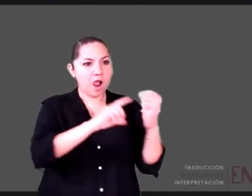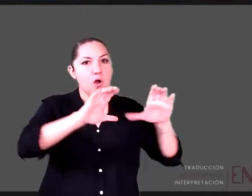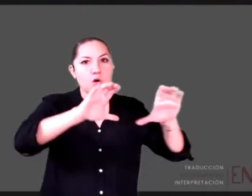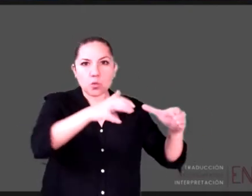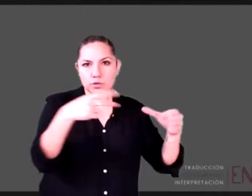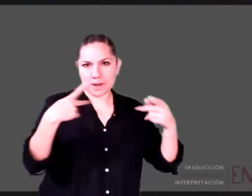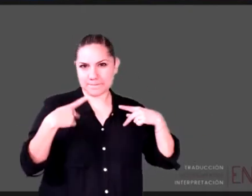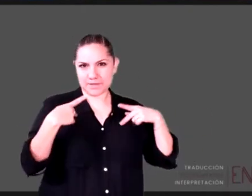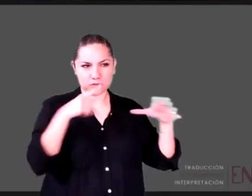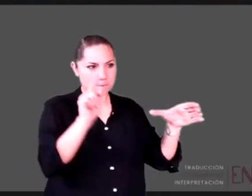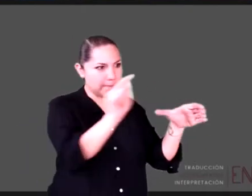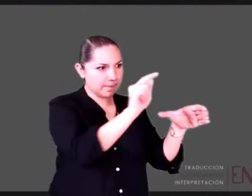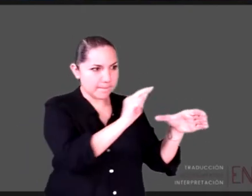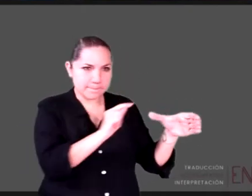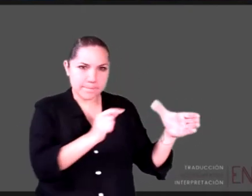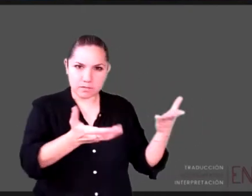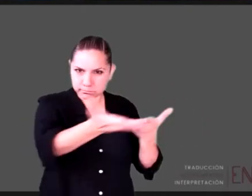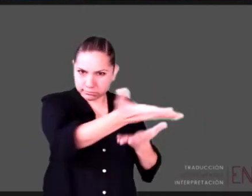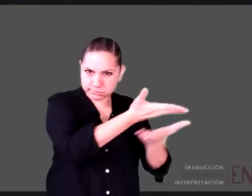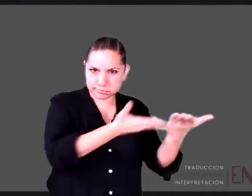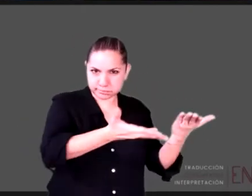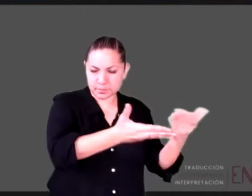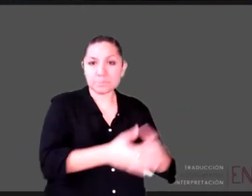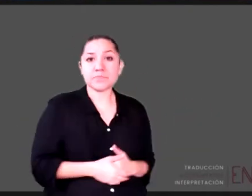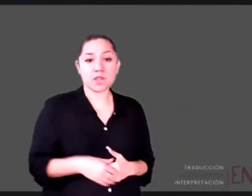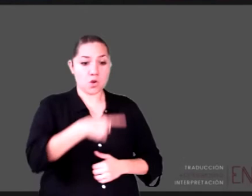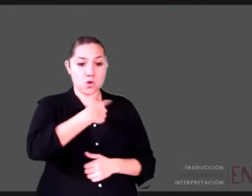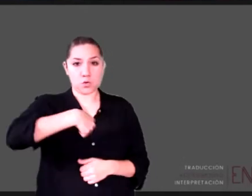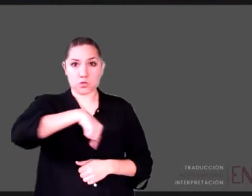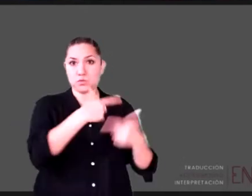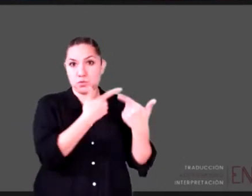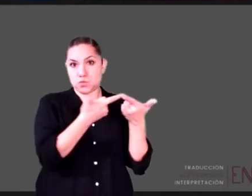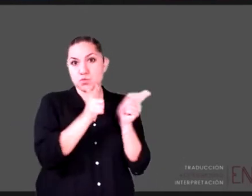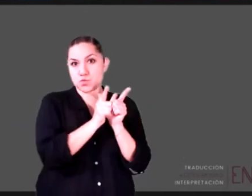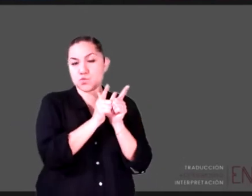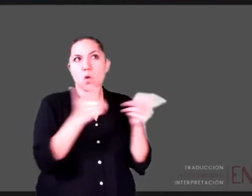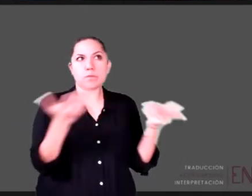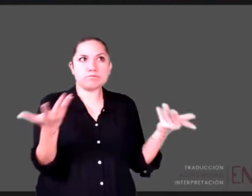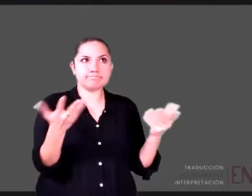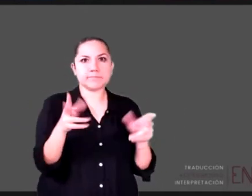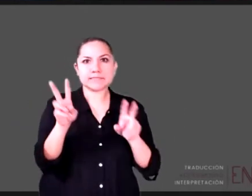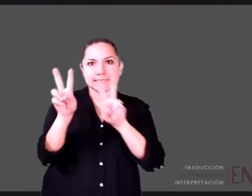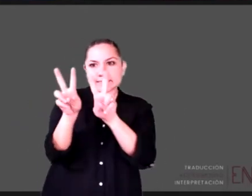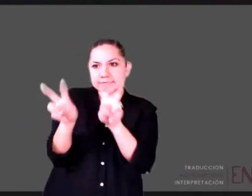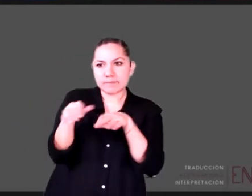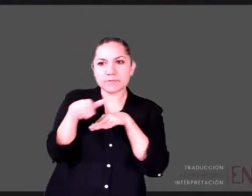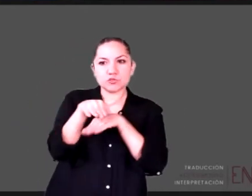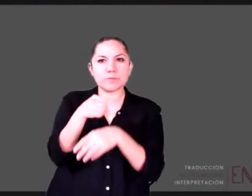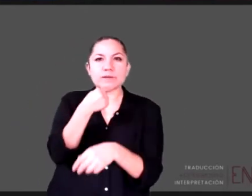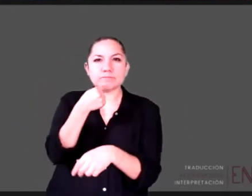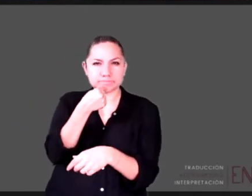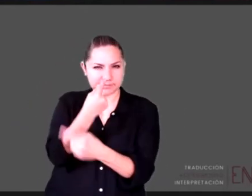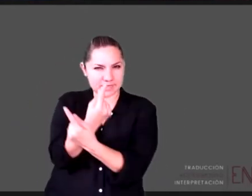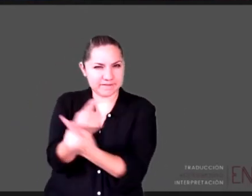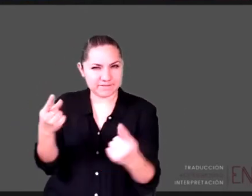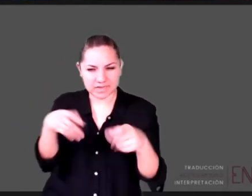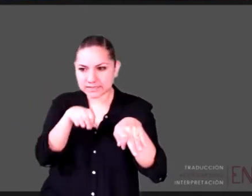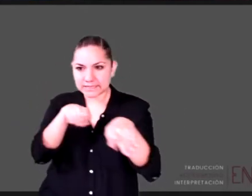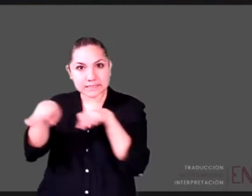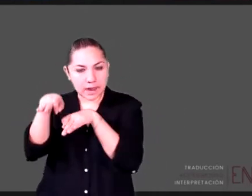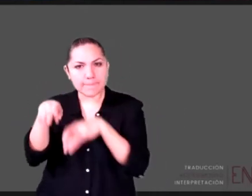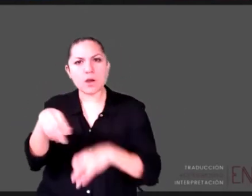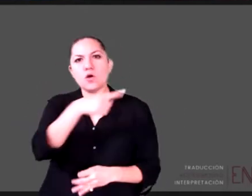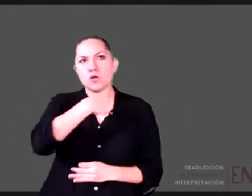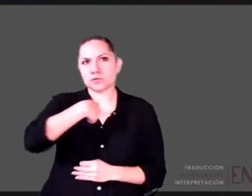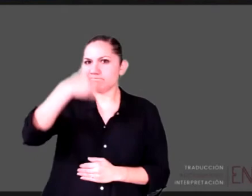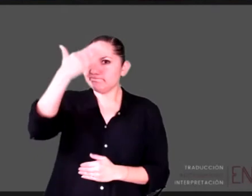Entonces, desde World Vision México, nuestra experiencia y conocimiento en este tema del trabajo infantil viene de este trabajo comunitario y en